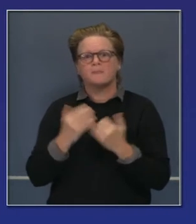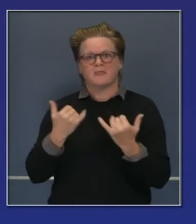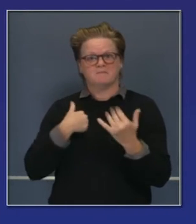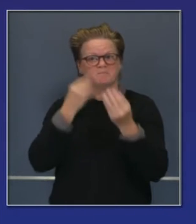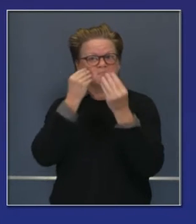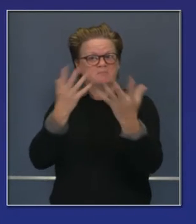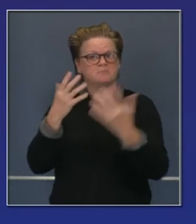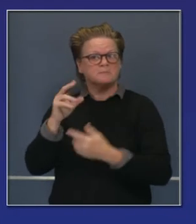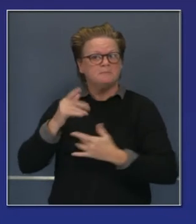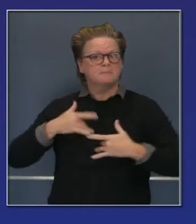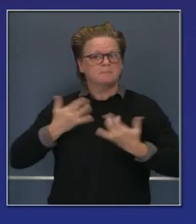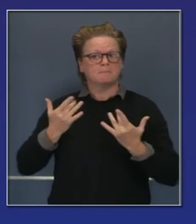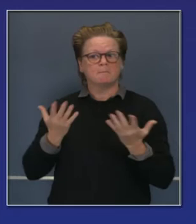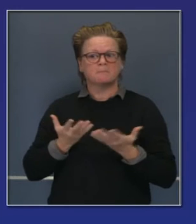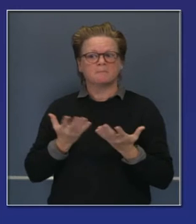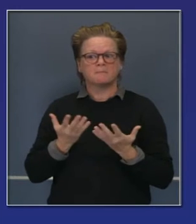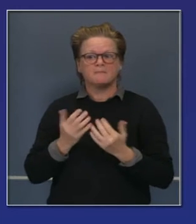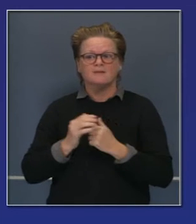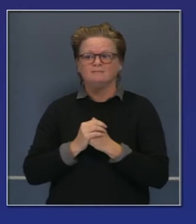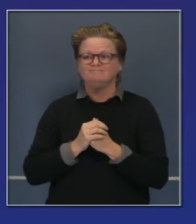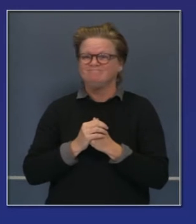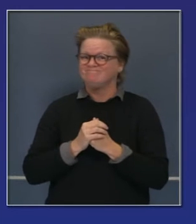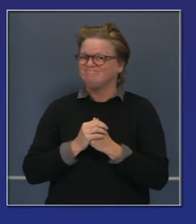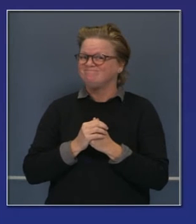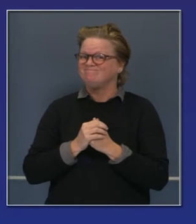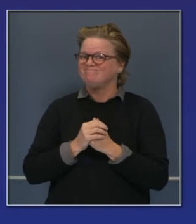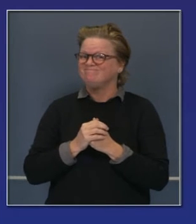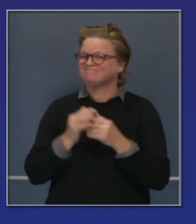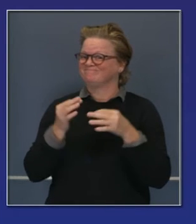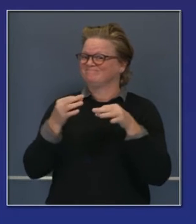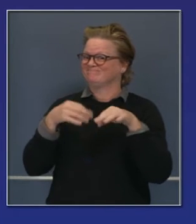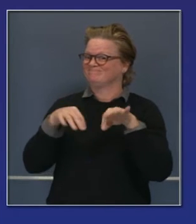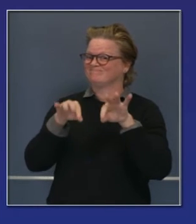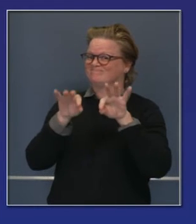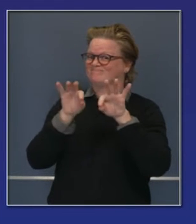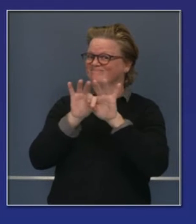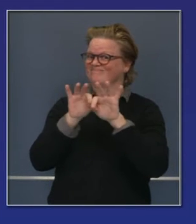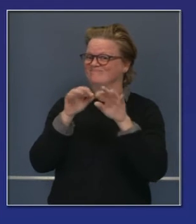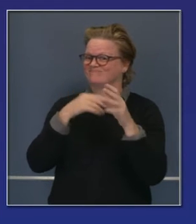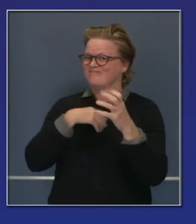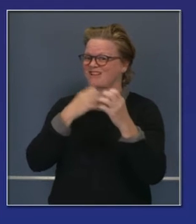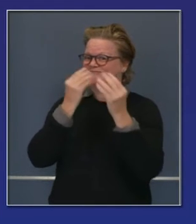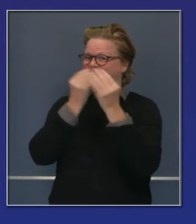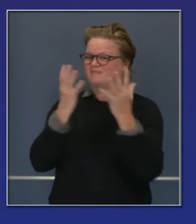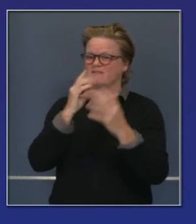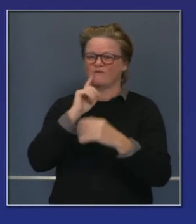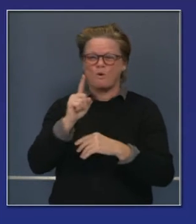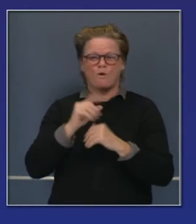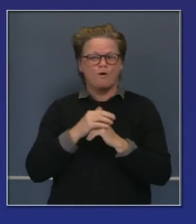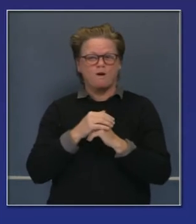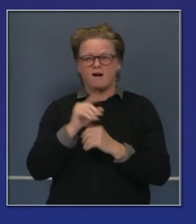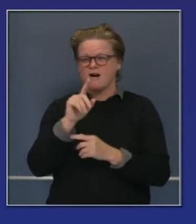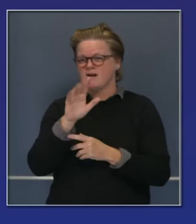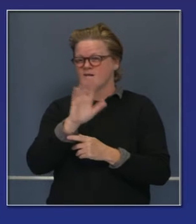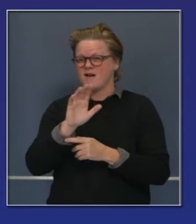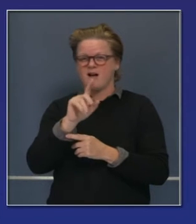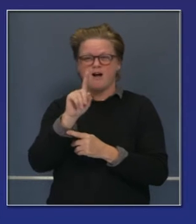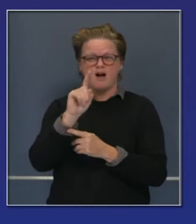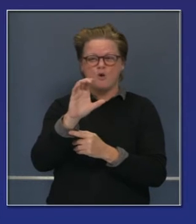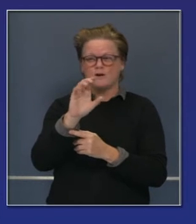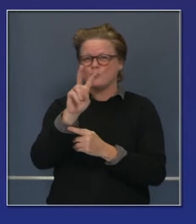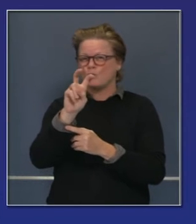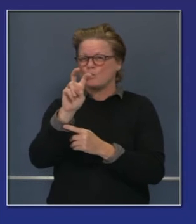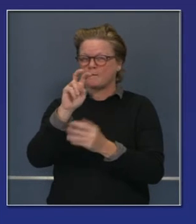actualización. Y mañana será un día importante para cientos de